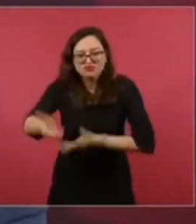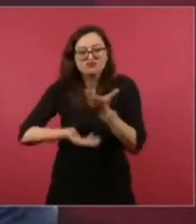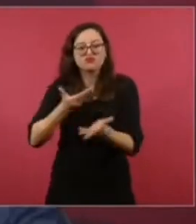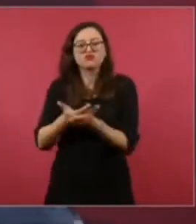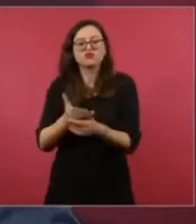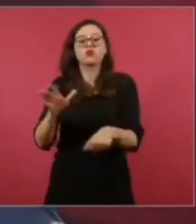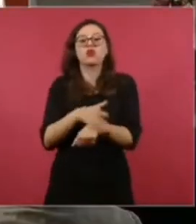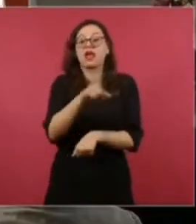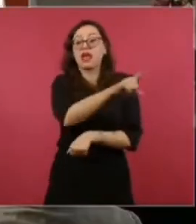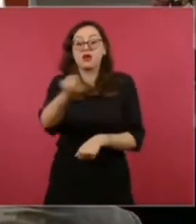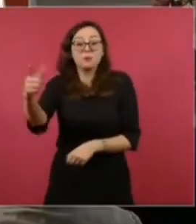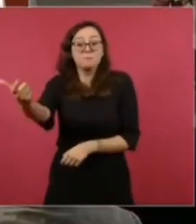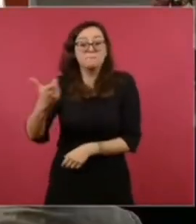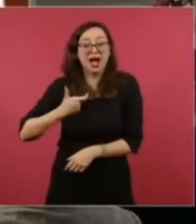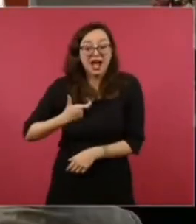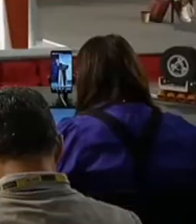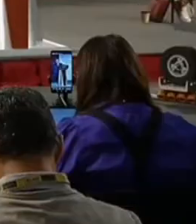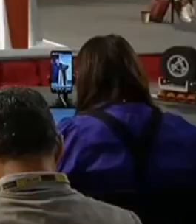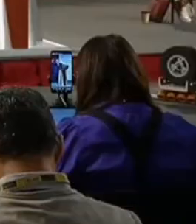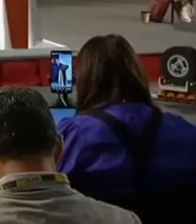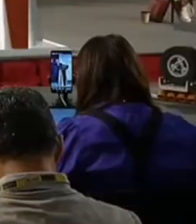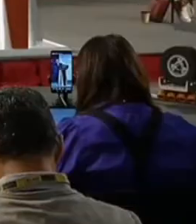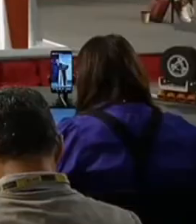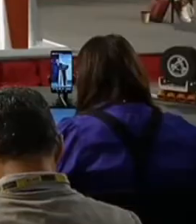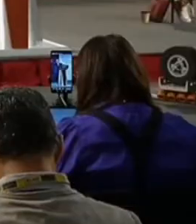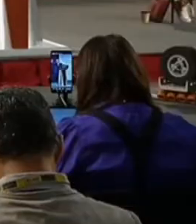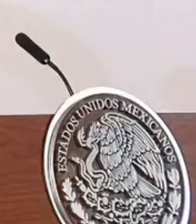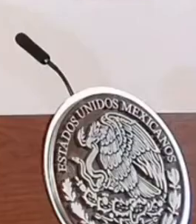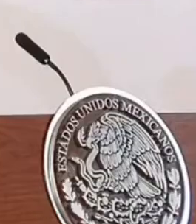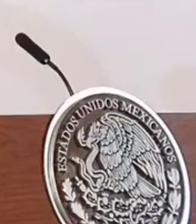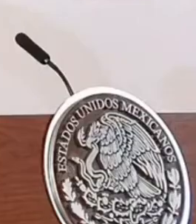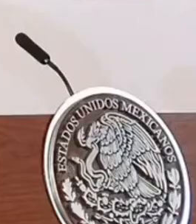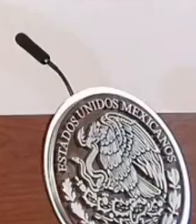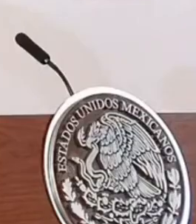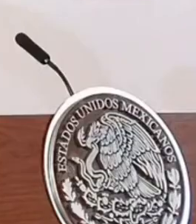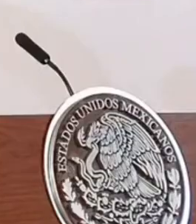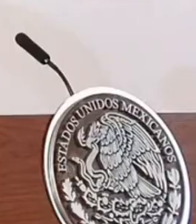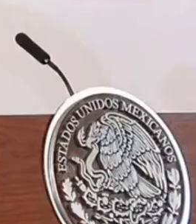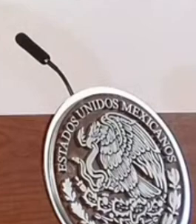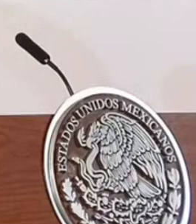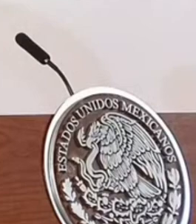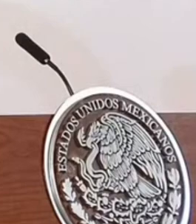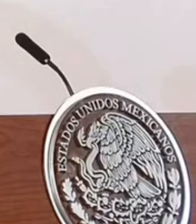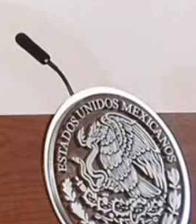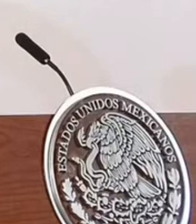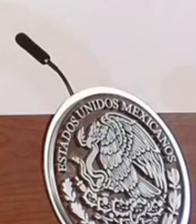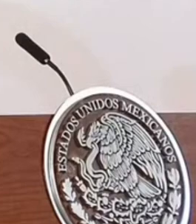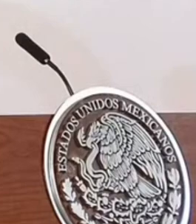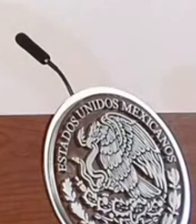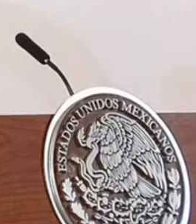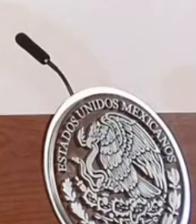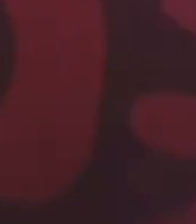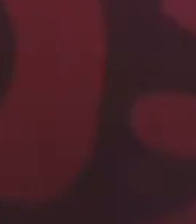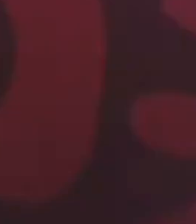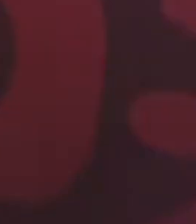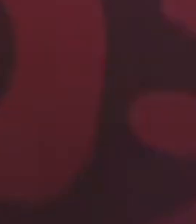Entonces, que no piensen que todo son acuerdos cupulares.